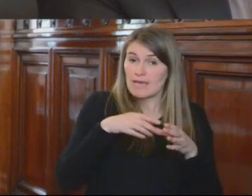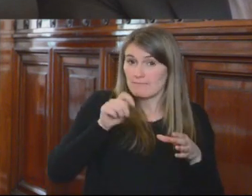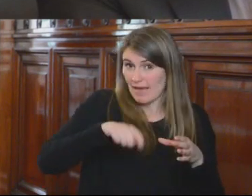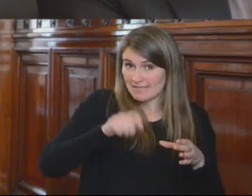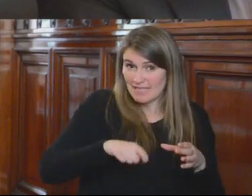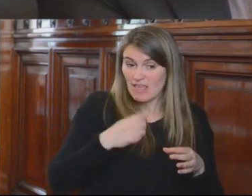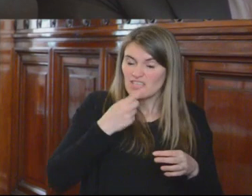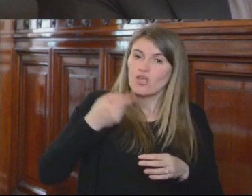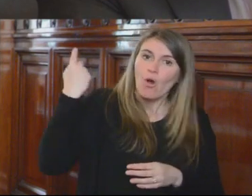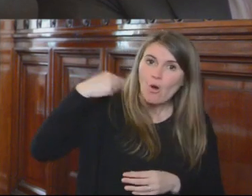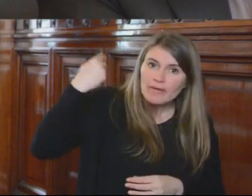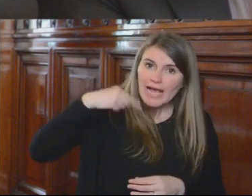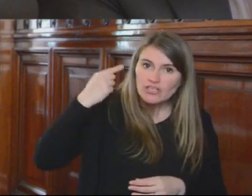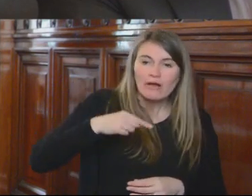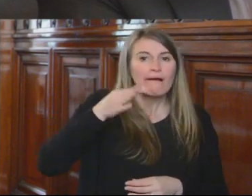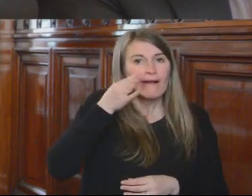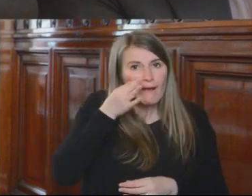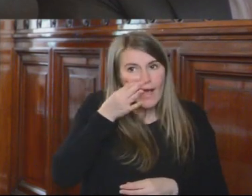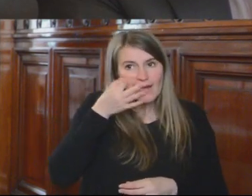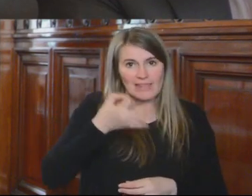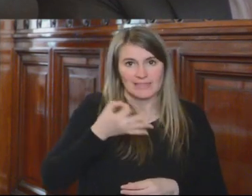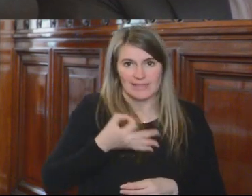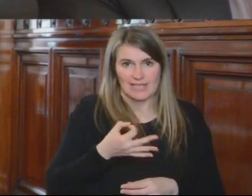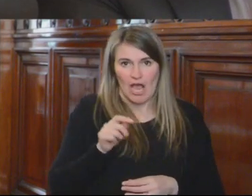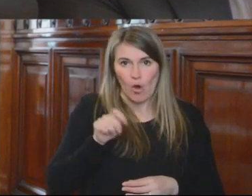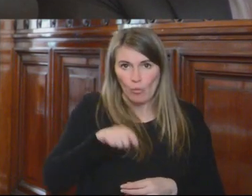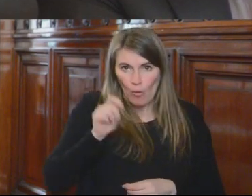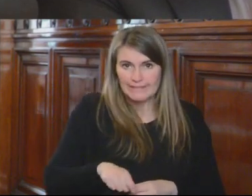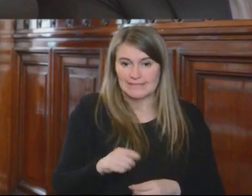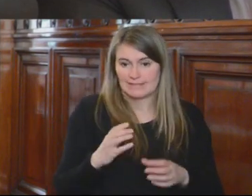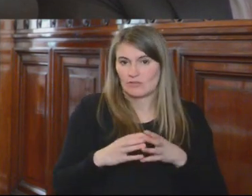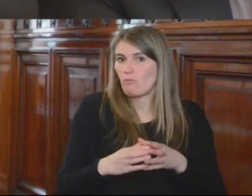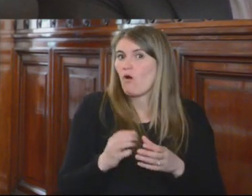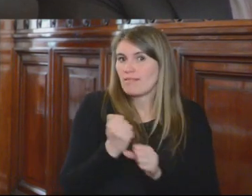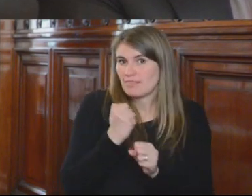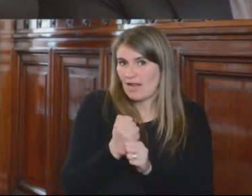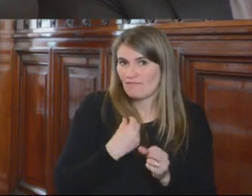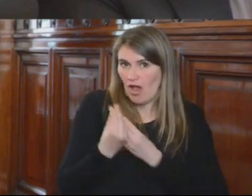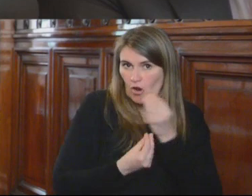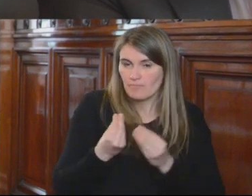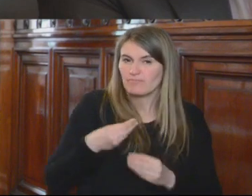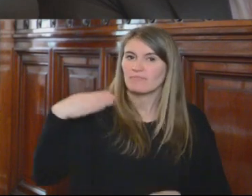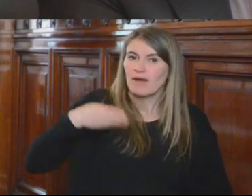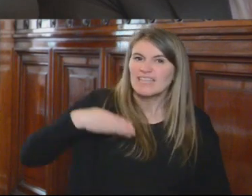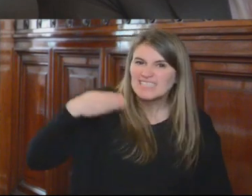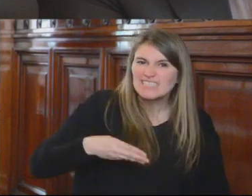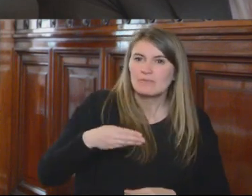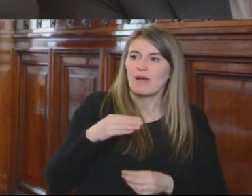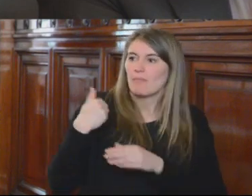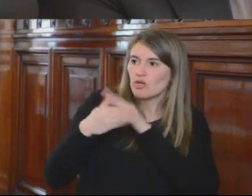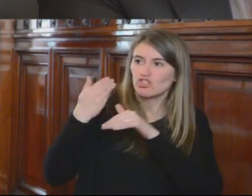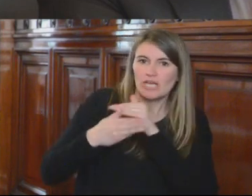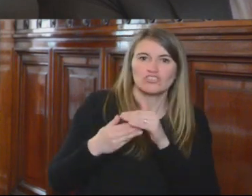tenía la obligación de garantizar al juez el ejercicio transitorio del cargo, a participar en este proceso de selección y